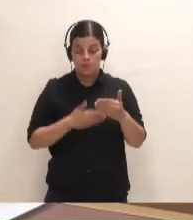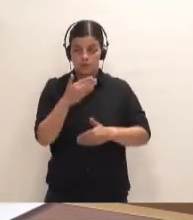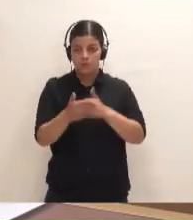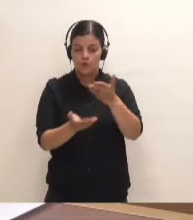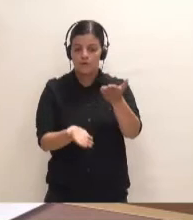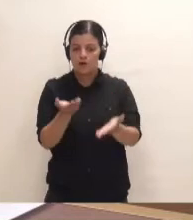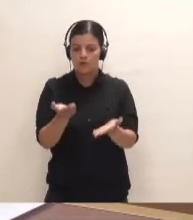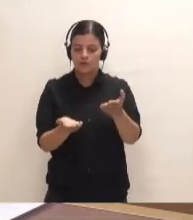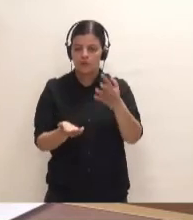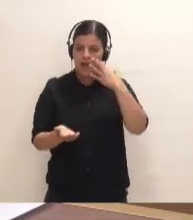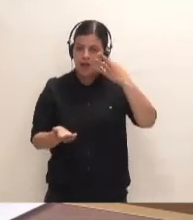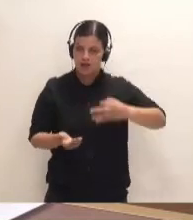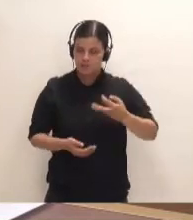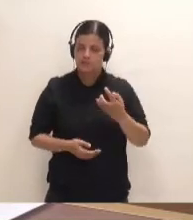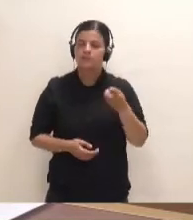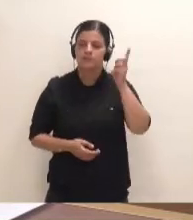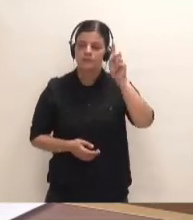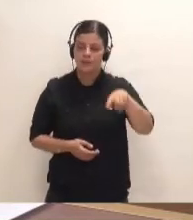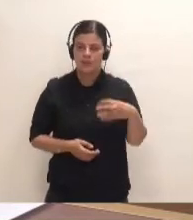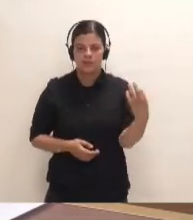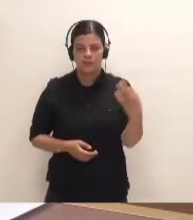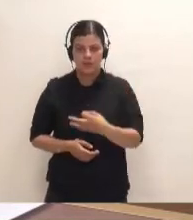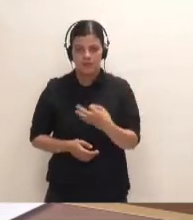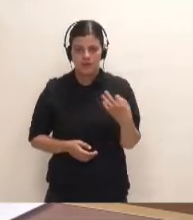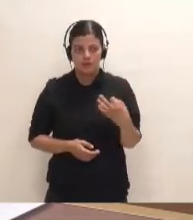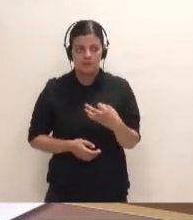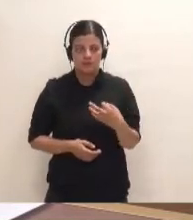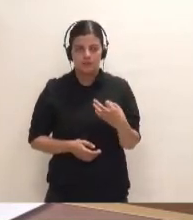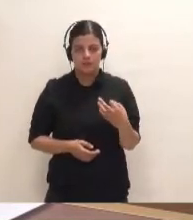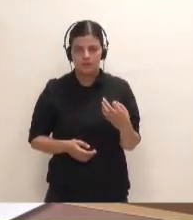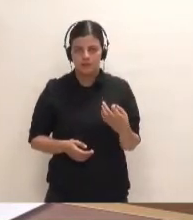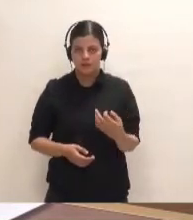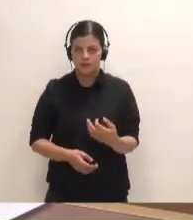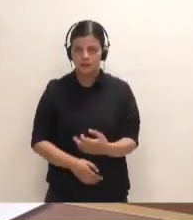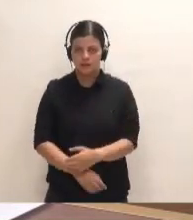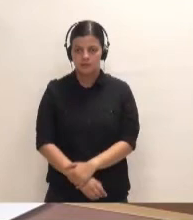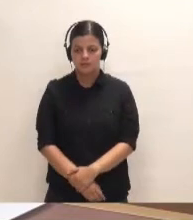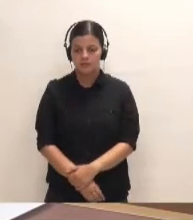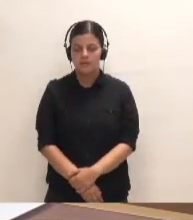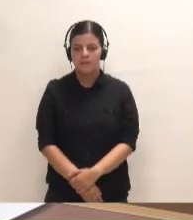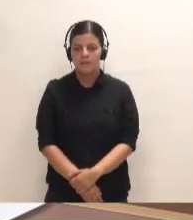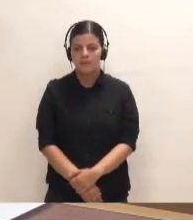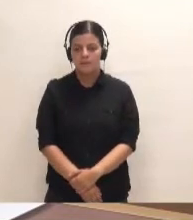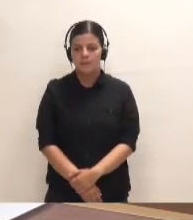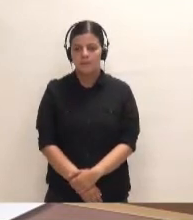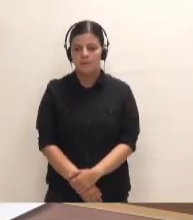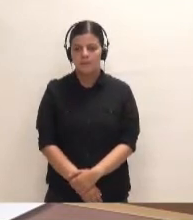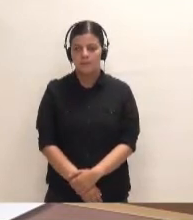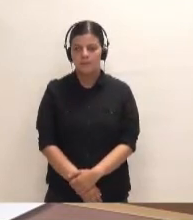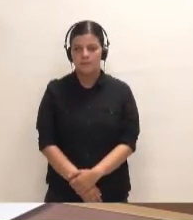que estar inserto en un